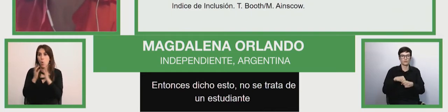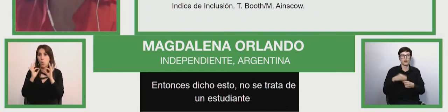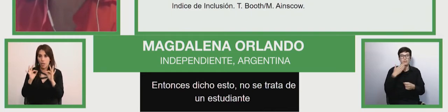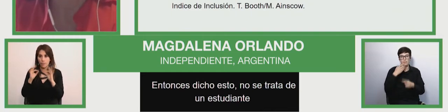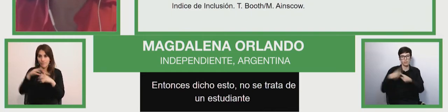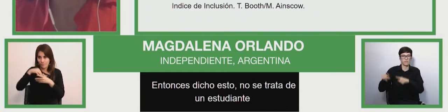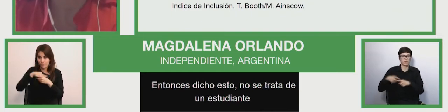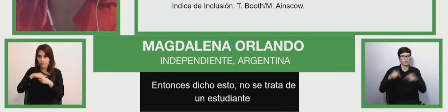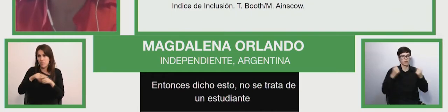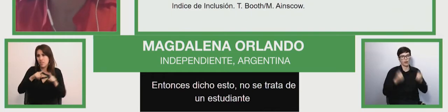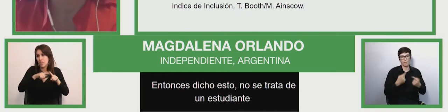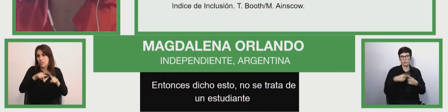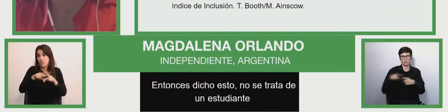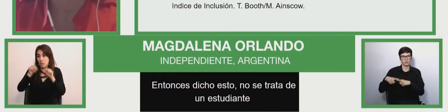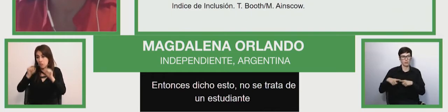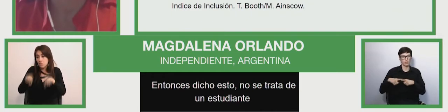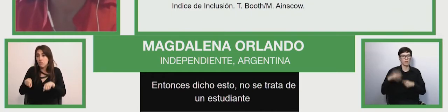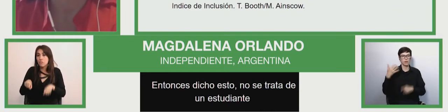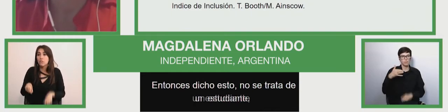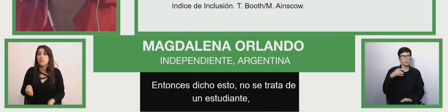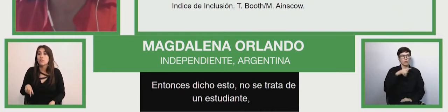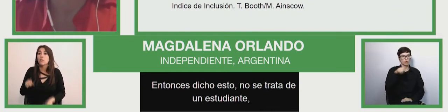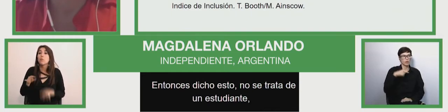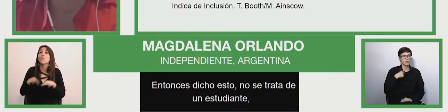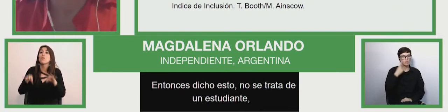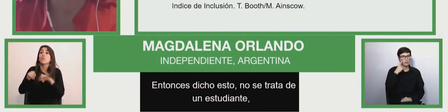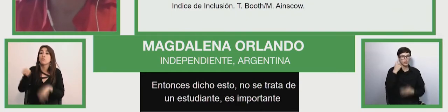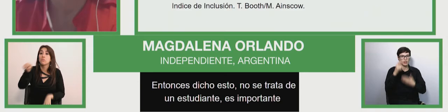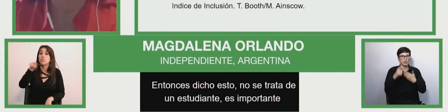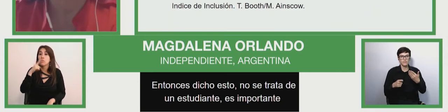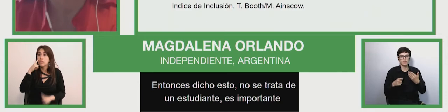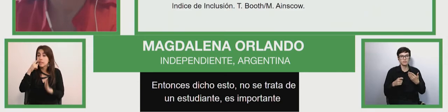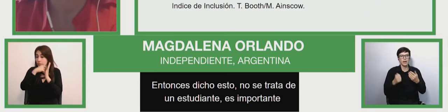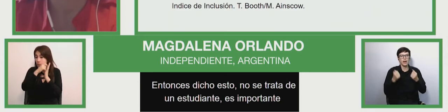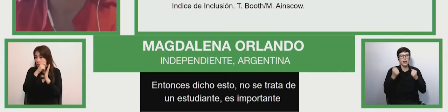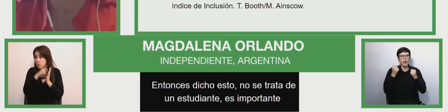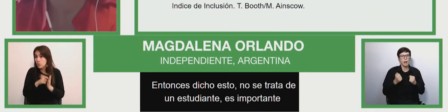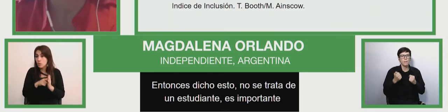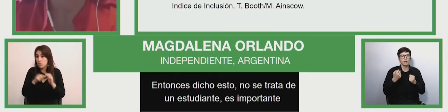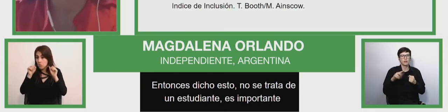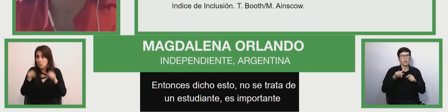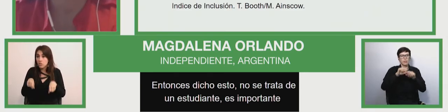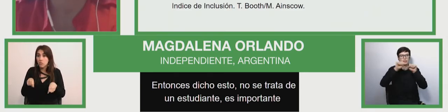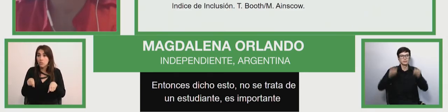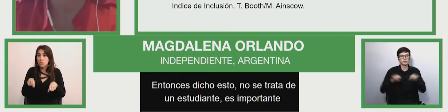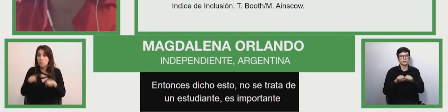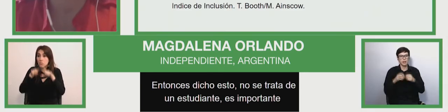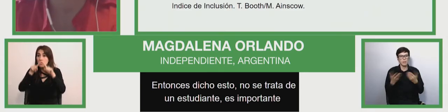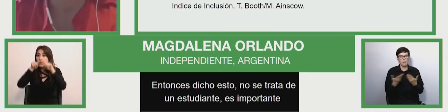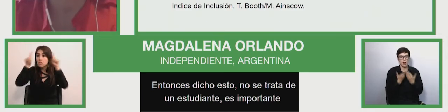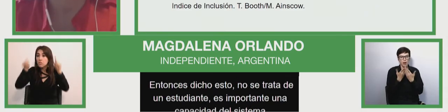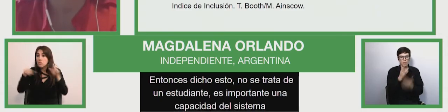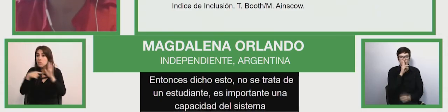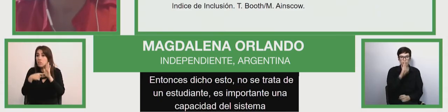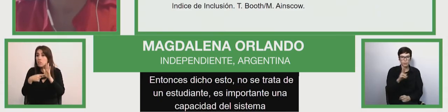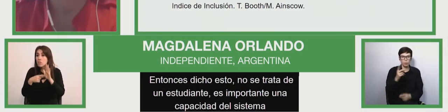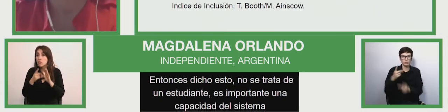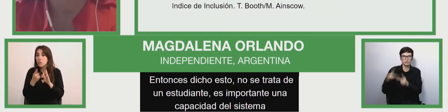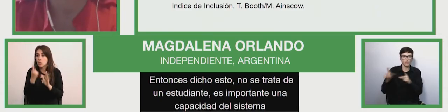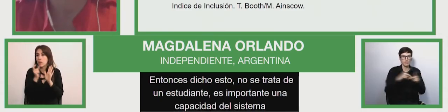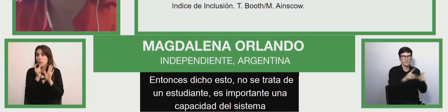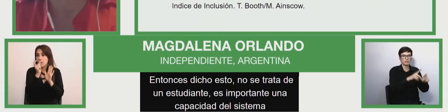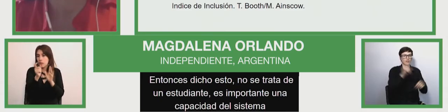Entonces, es importante, ¿no?, por lo vista, medir la capacidad del sistema, de los sistemas, para dar respuesta a la diversidad también entre quienes